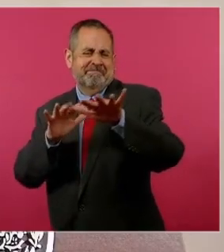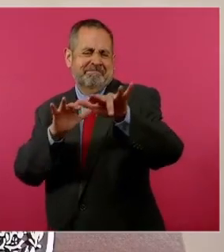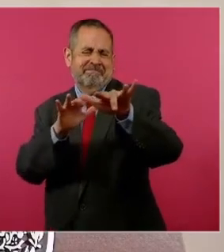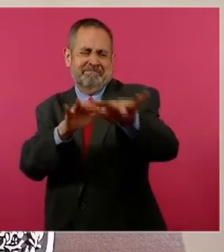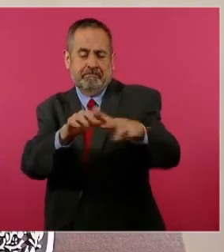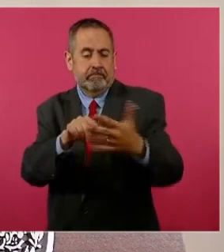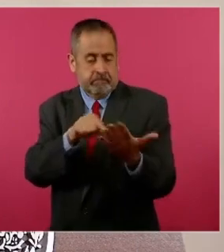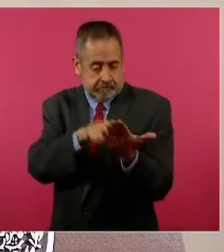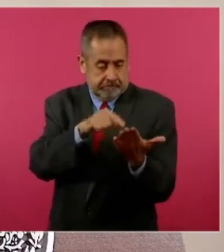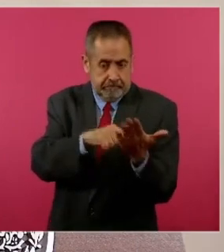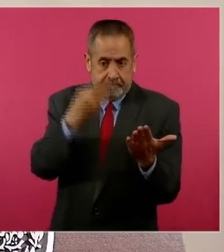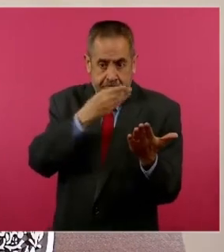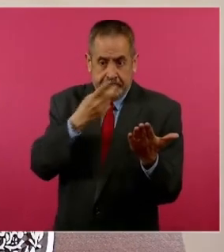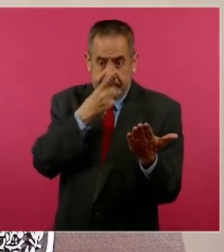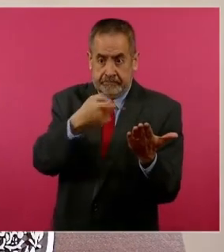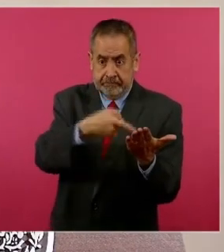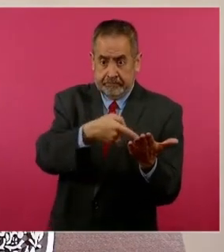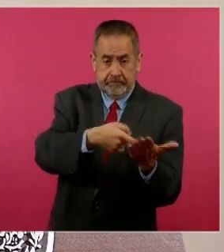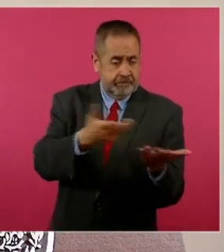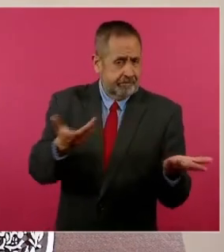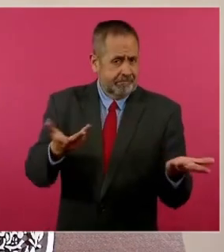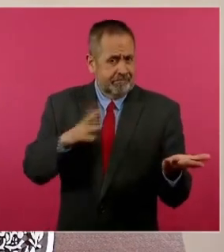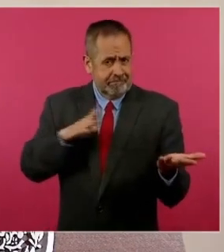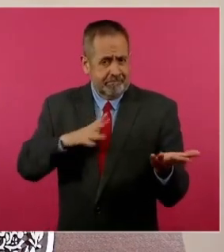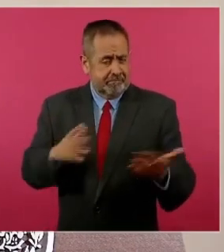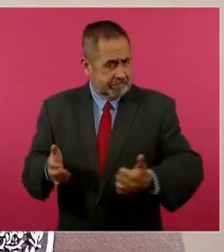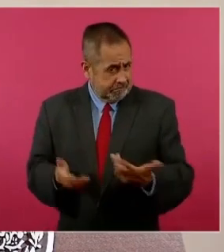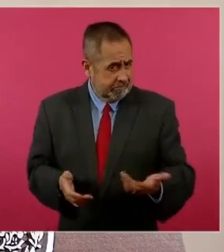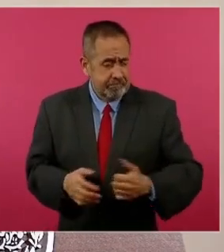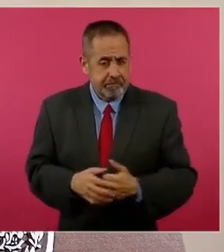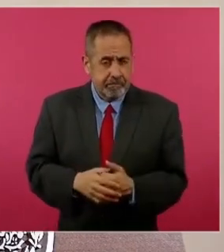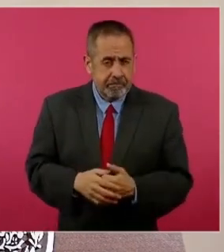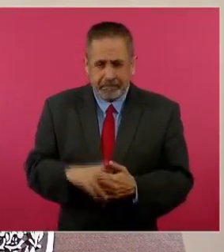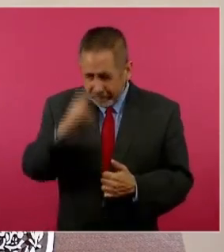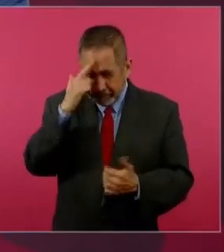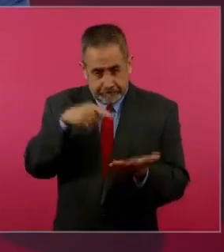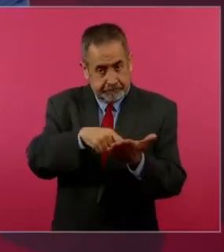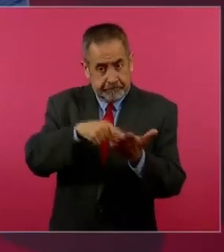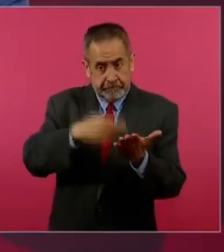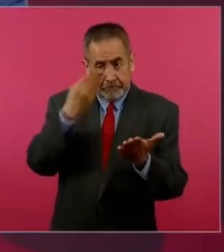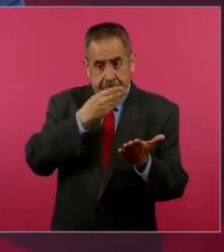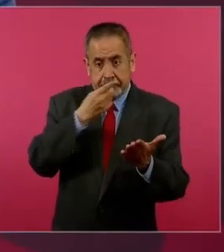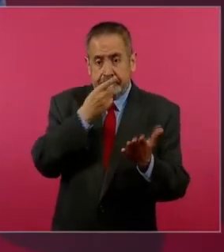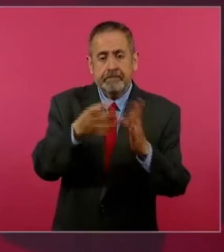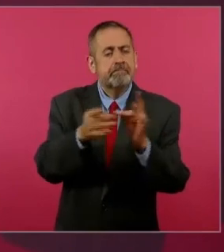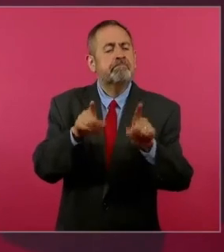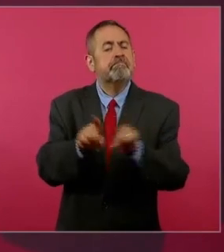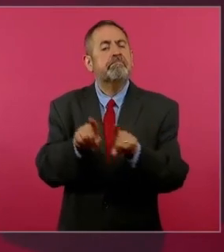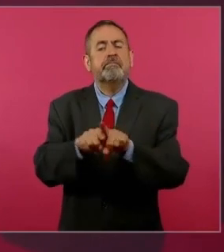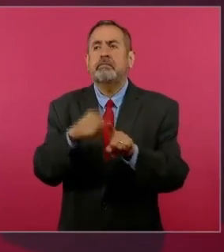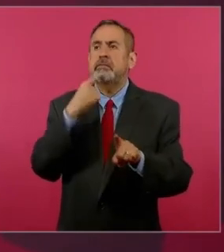que no se caminaba para